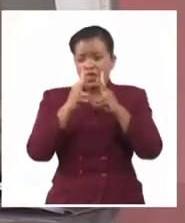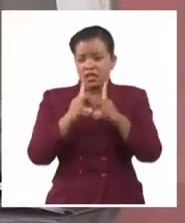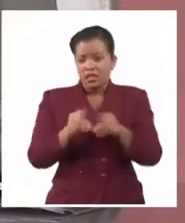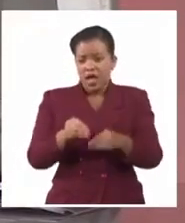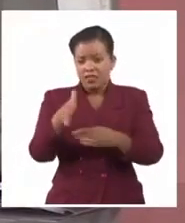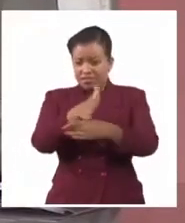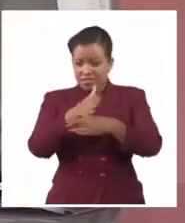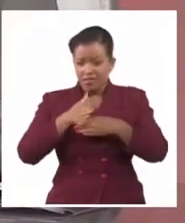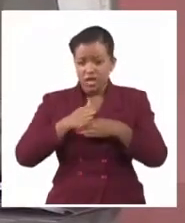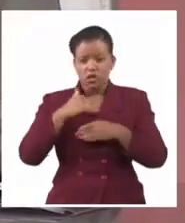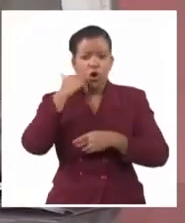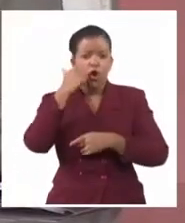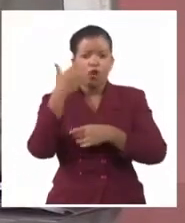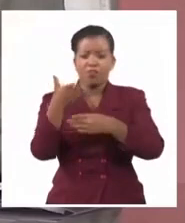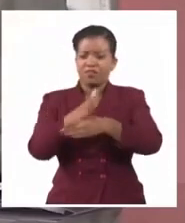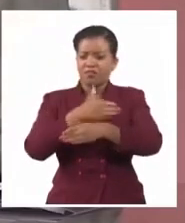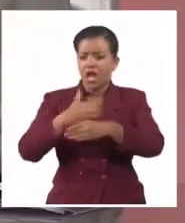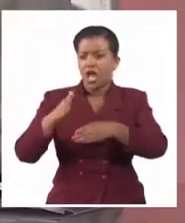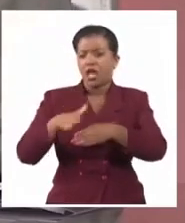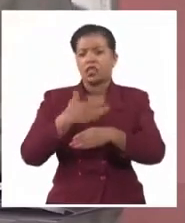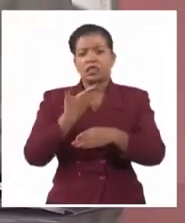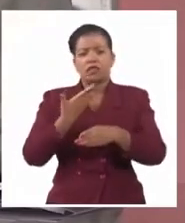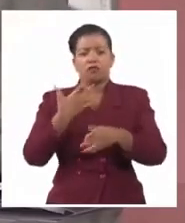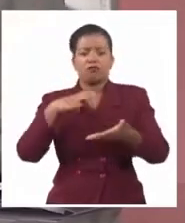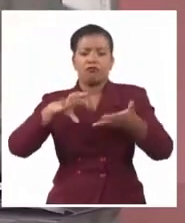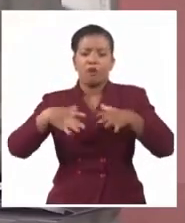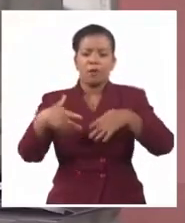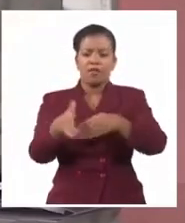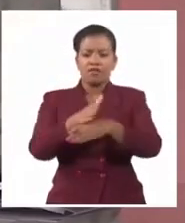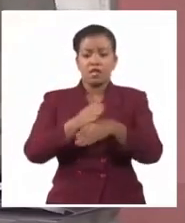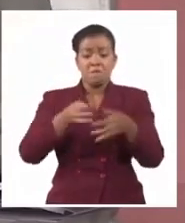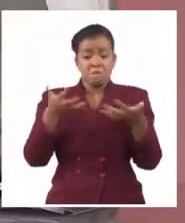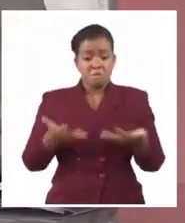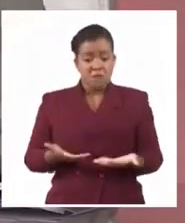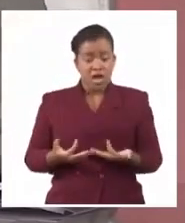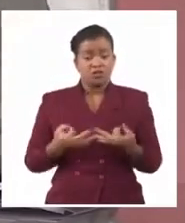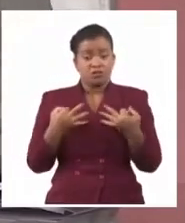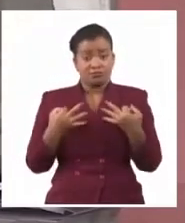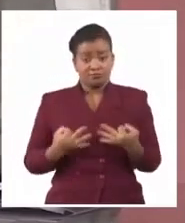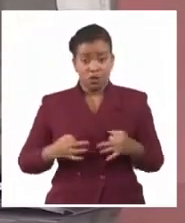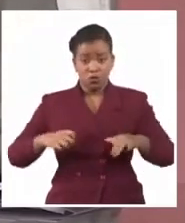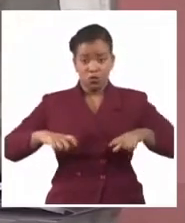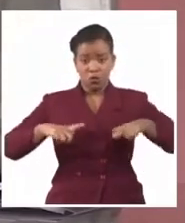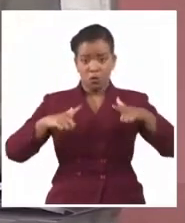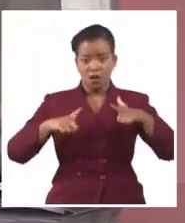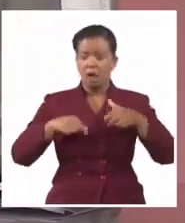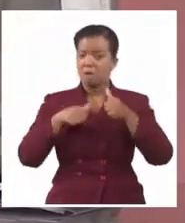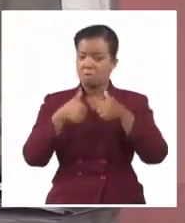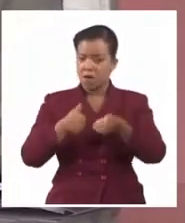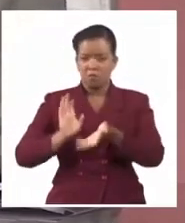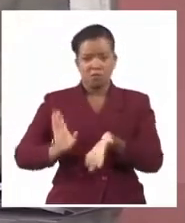traen. Y compra con el límite de peso. No, y llegan los límites establecidos, como bien explicamos inicialmente, no tiene dificultades.